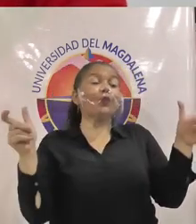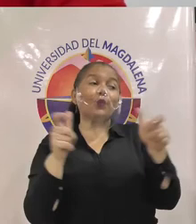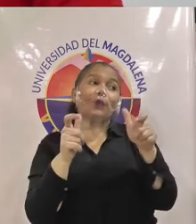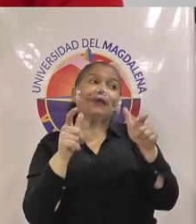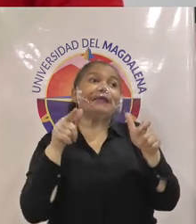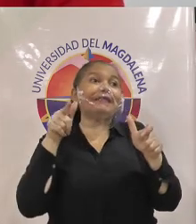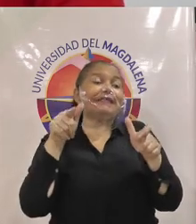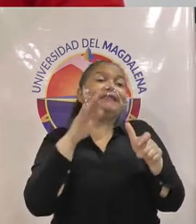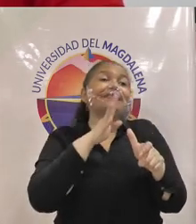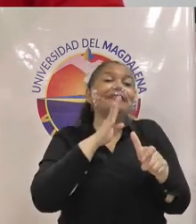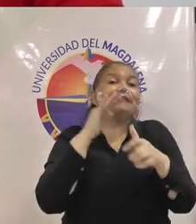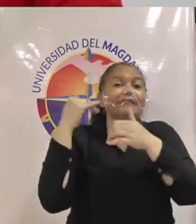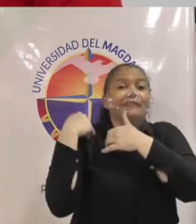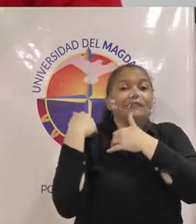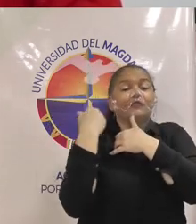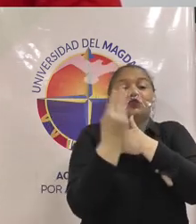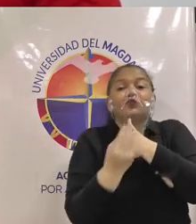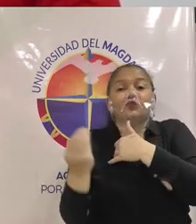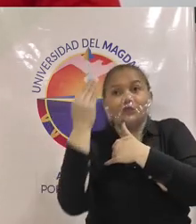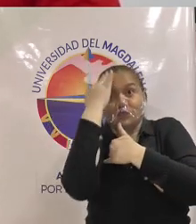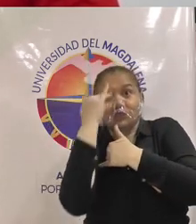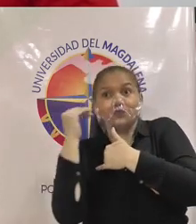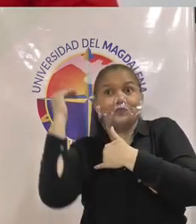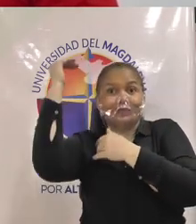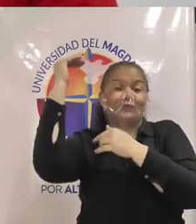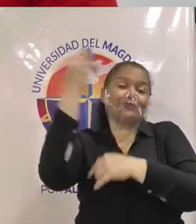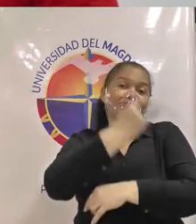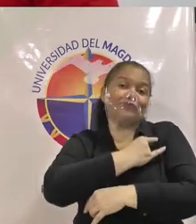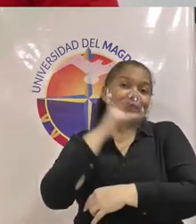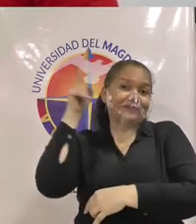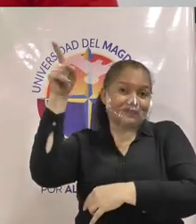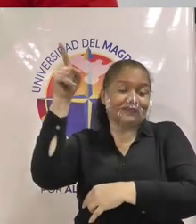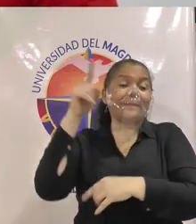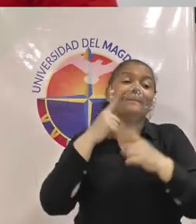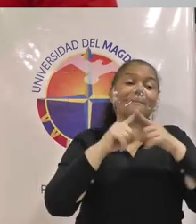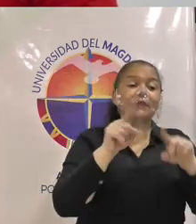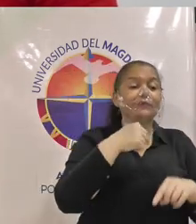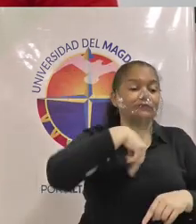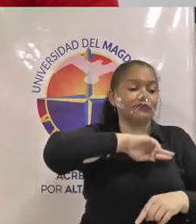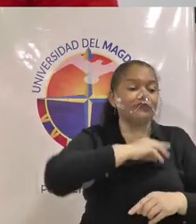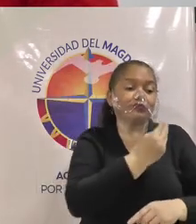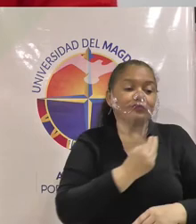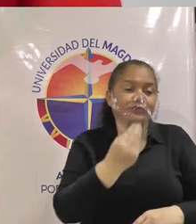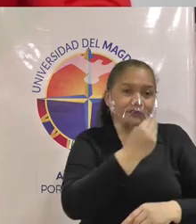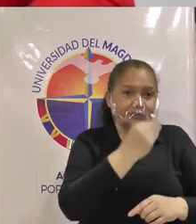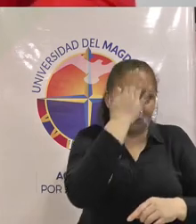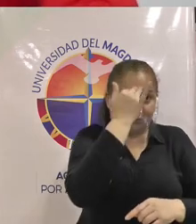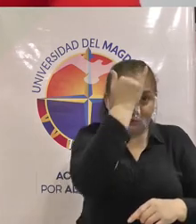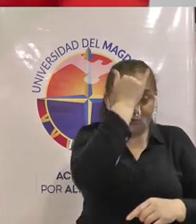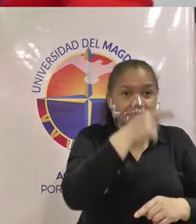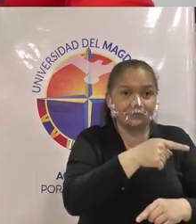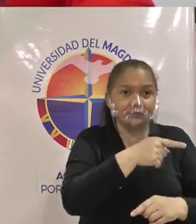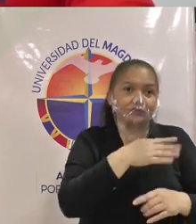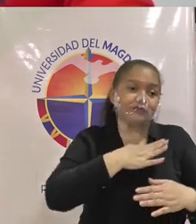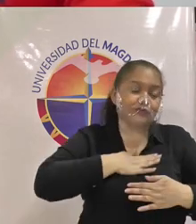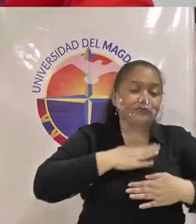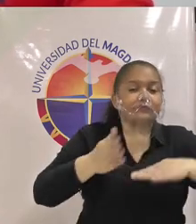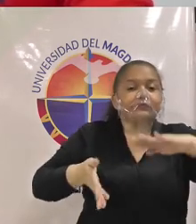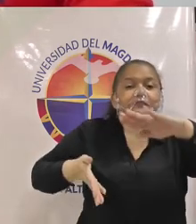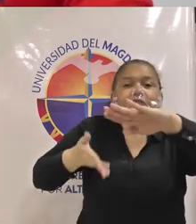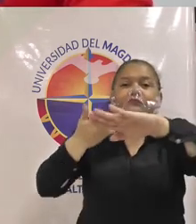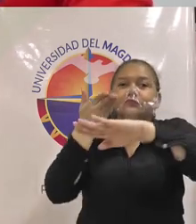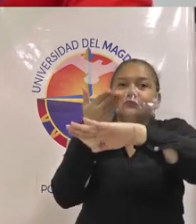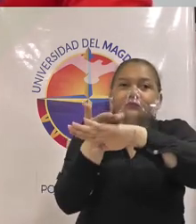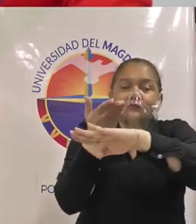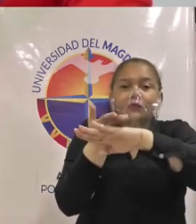consejo superior de la universidad del magdalena sin embargo desde el consejo académico y como anteriormente los comentamos nosotros proponemos la